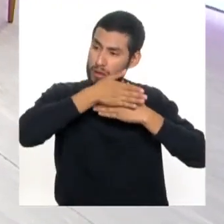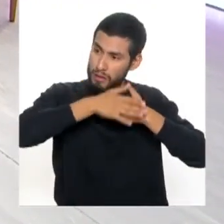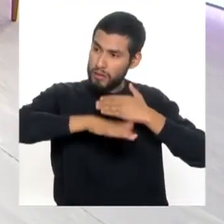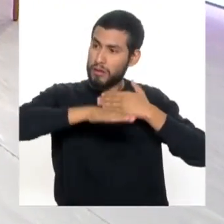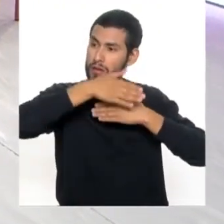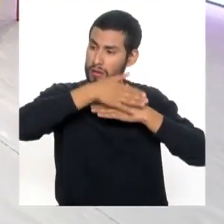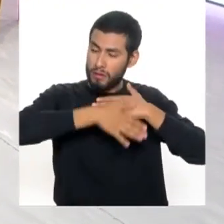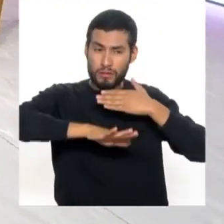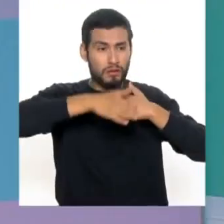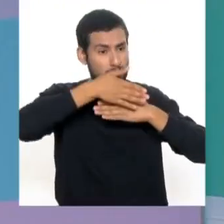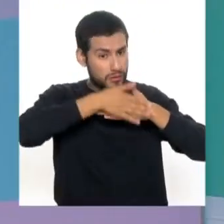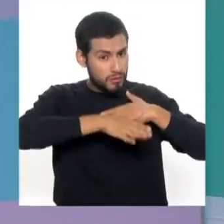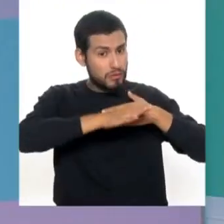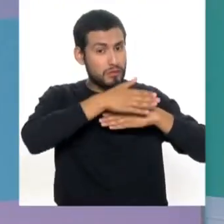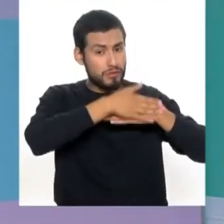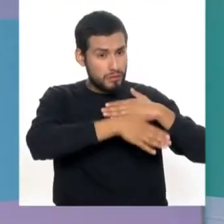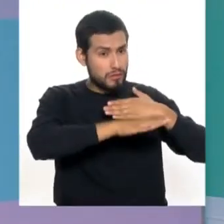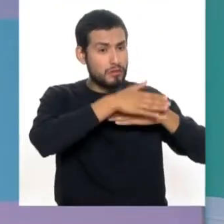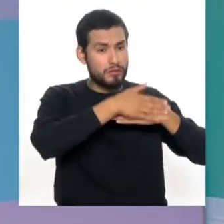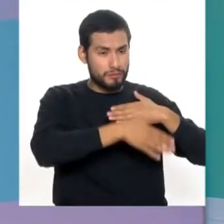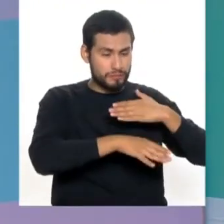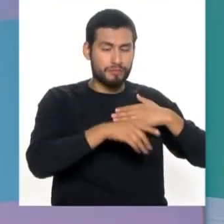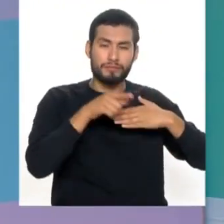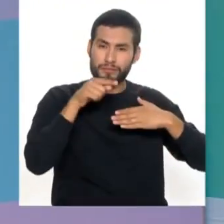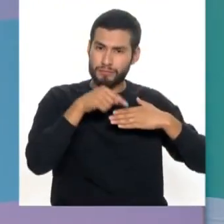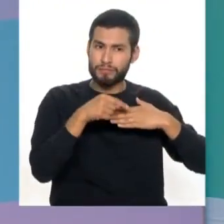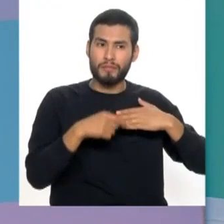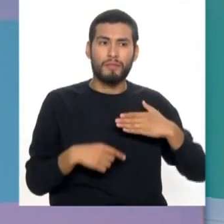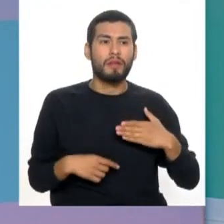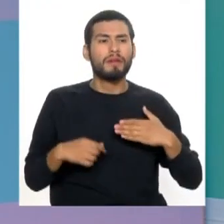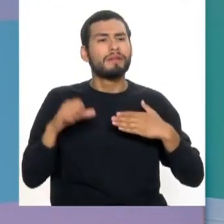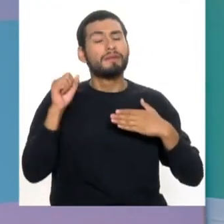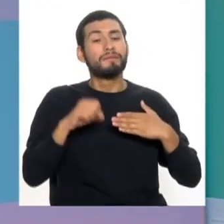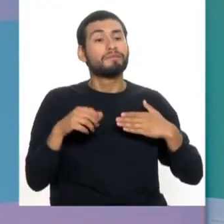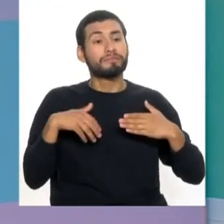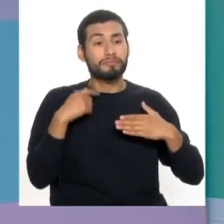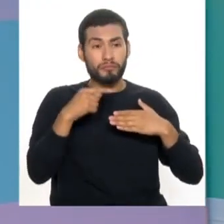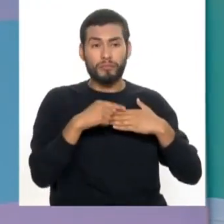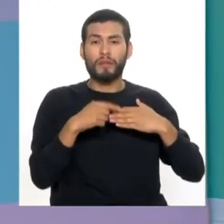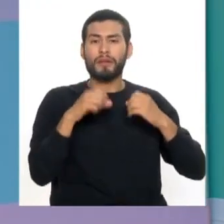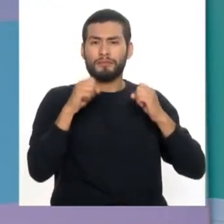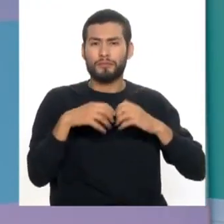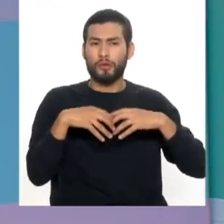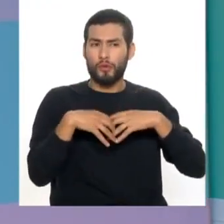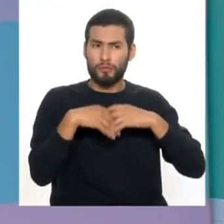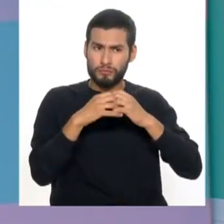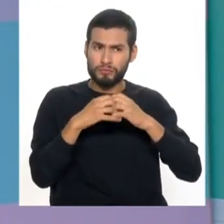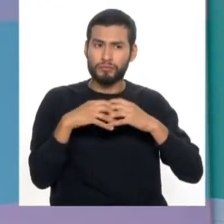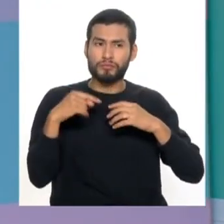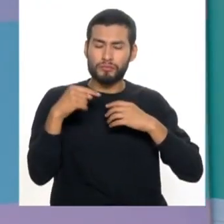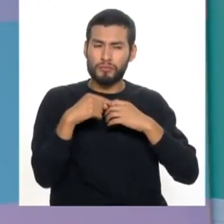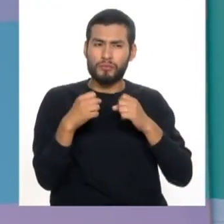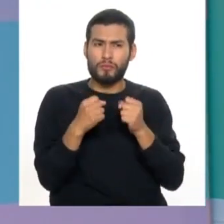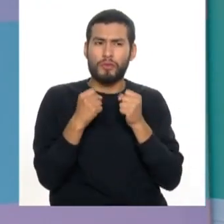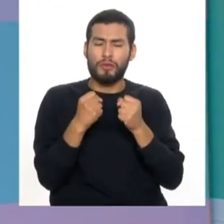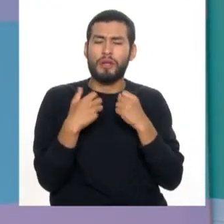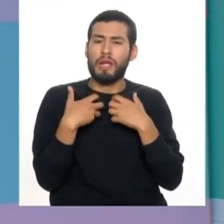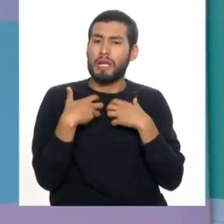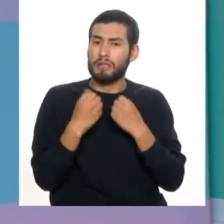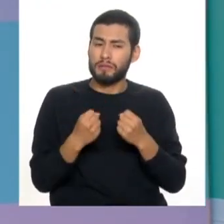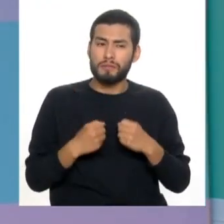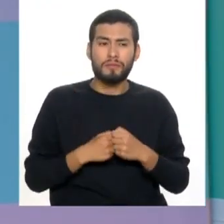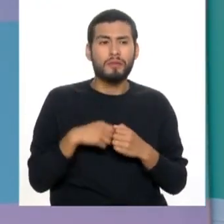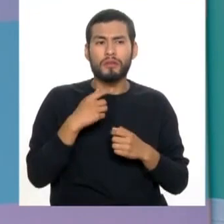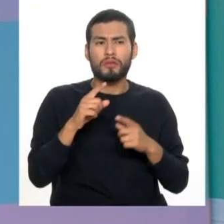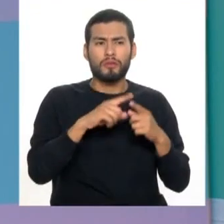Exacto, en esta forma, de arriba hacia abajo. Eso hace que las encías también las fortalezcamos, las encías se comiencen a poner más saludables y